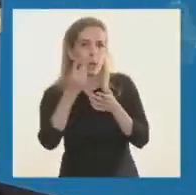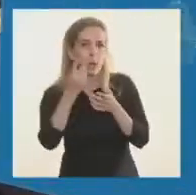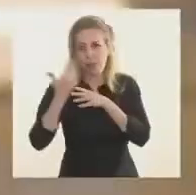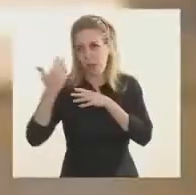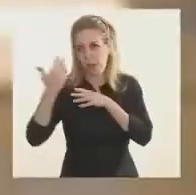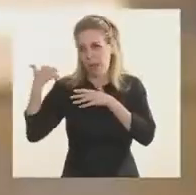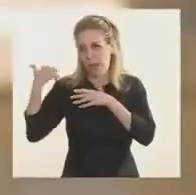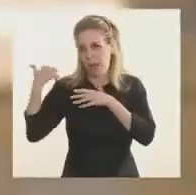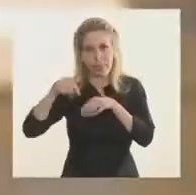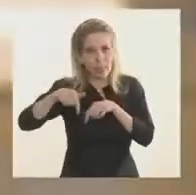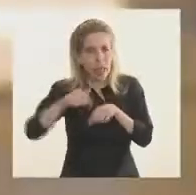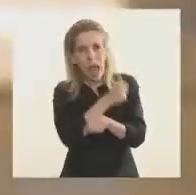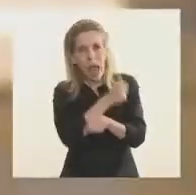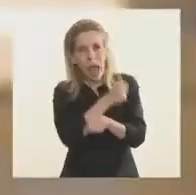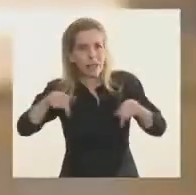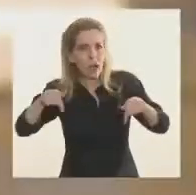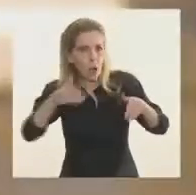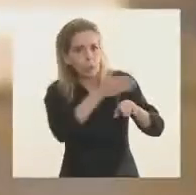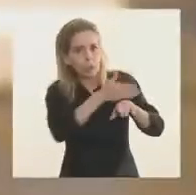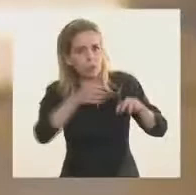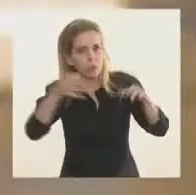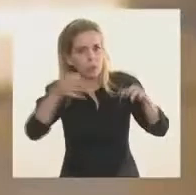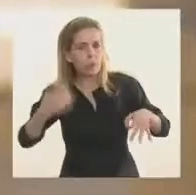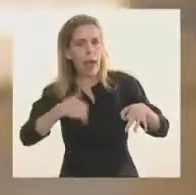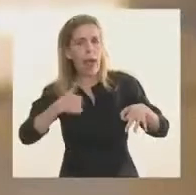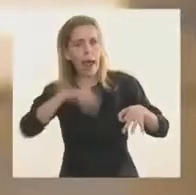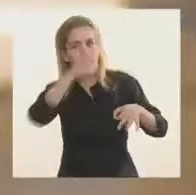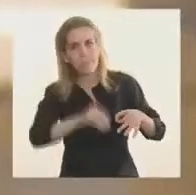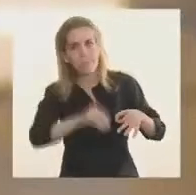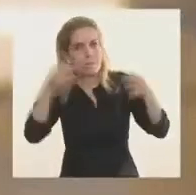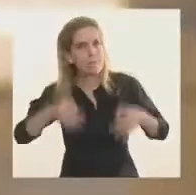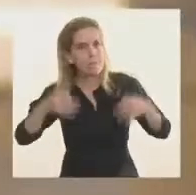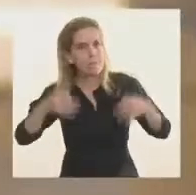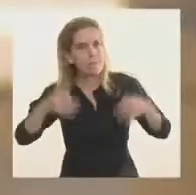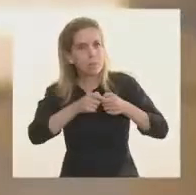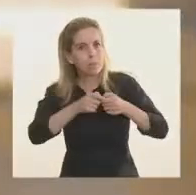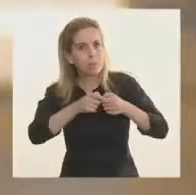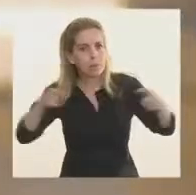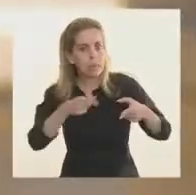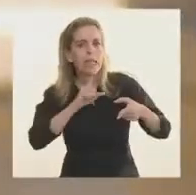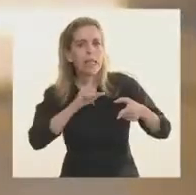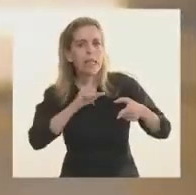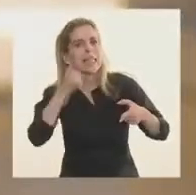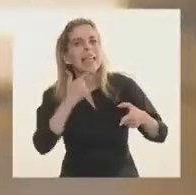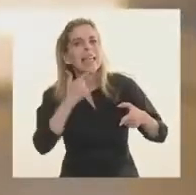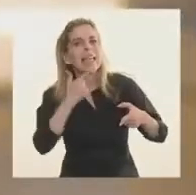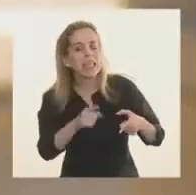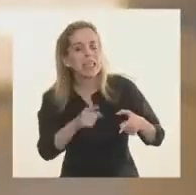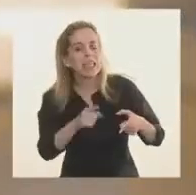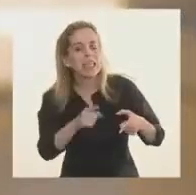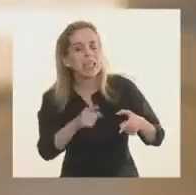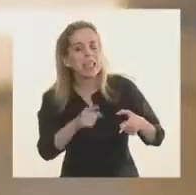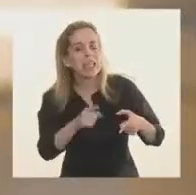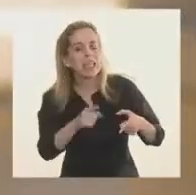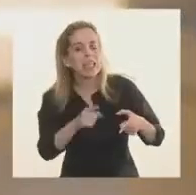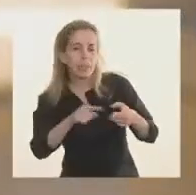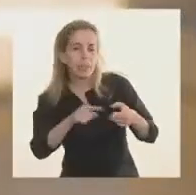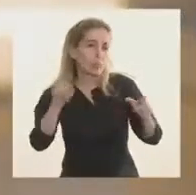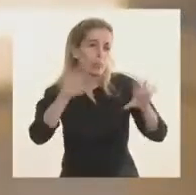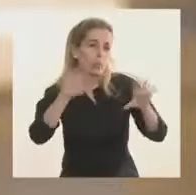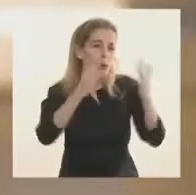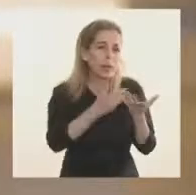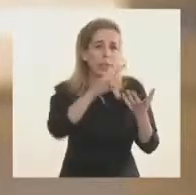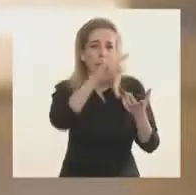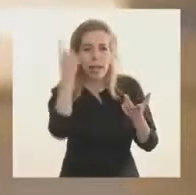pero ya hemos logrado obtener para Argentina una cantidad muy importante para hacer una estrategia masiva, nacional, universal,